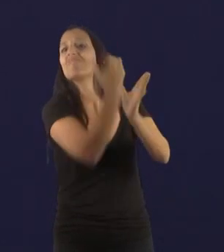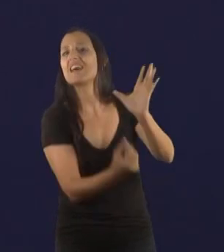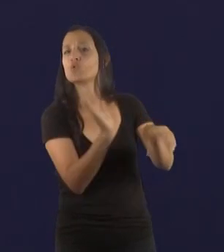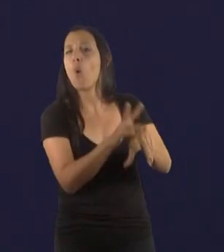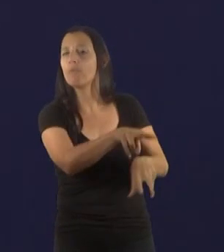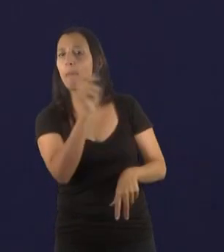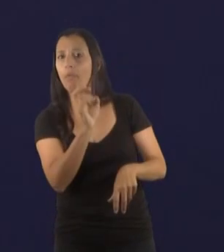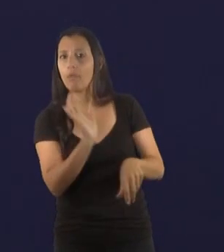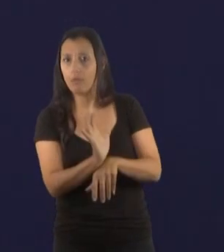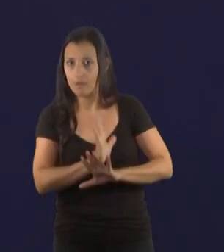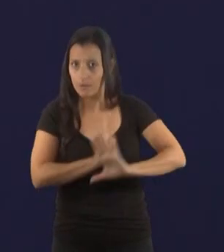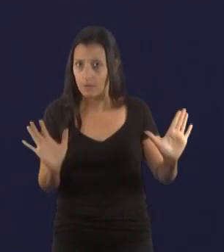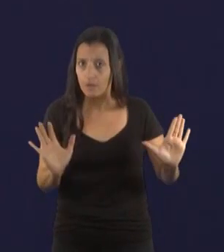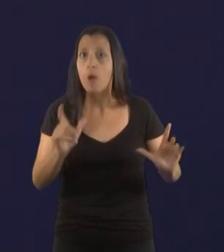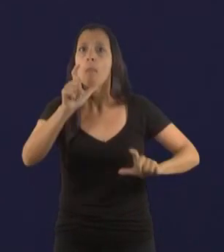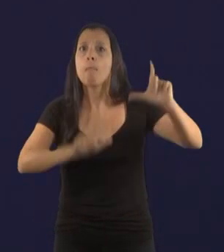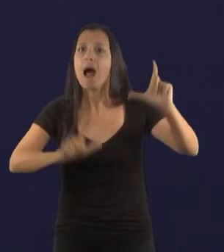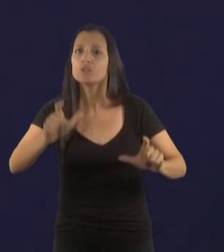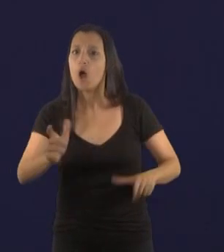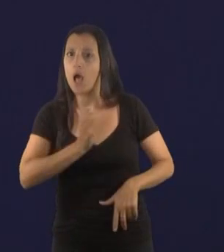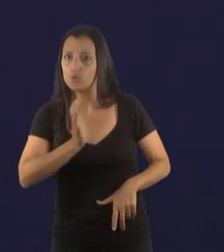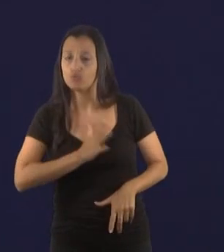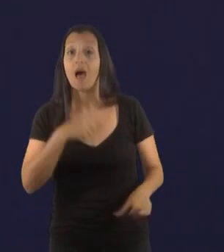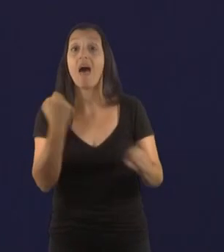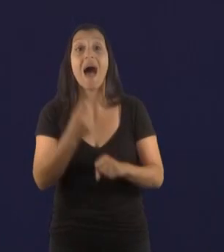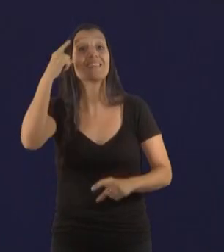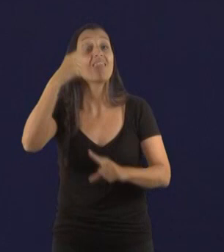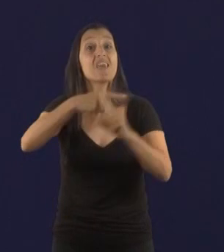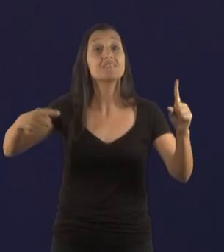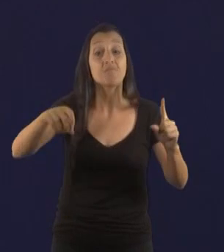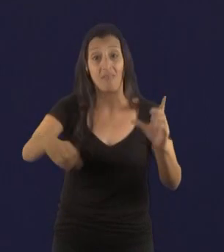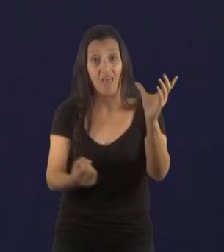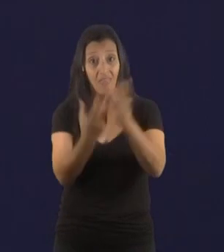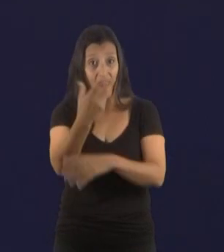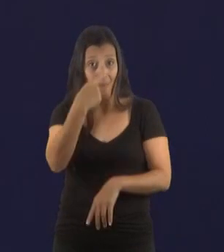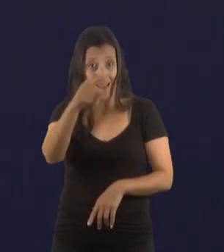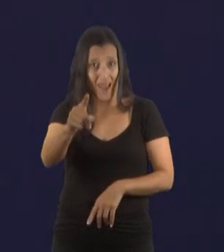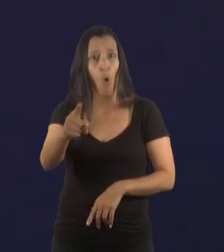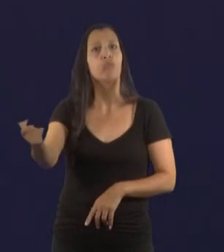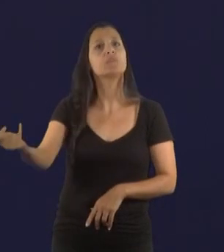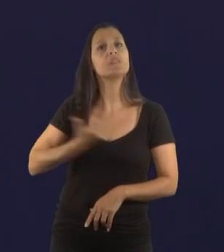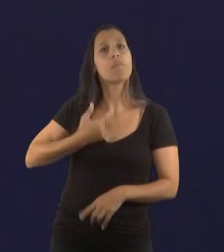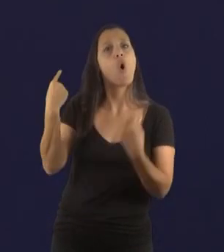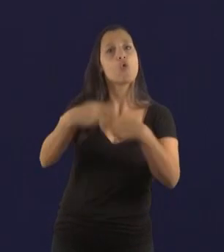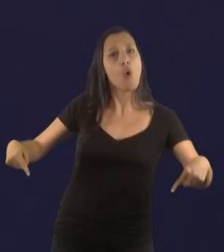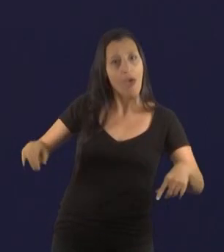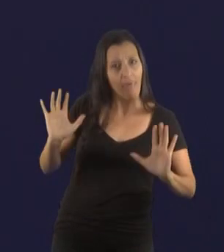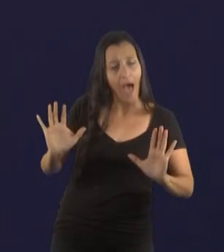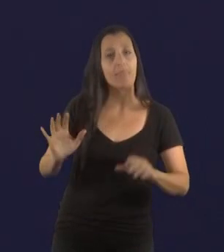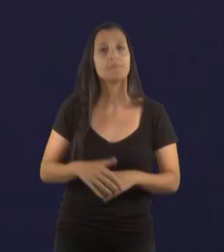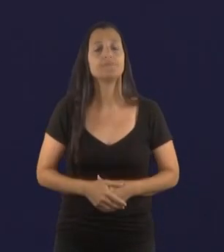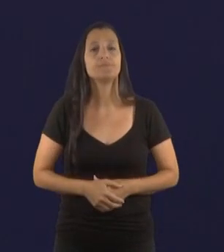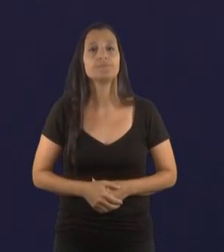Hasta el corte de las 10 y media de la mañana, que es el último dato que recibí, en